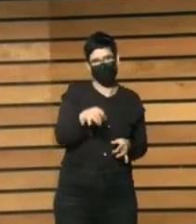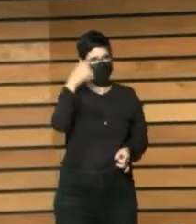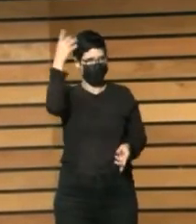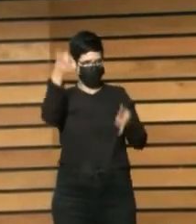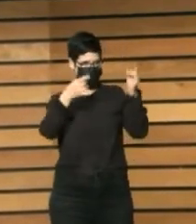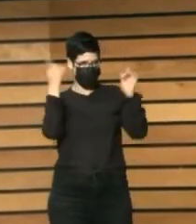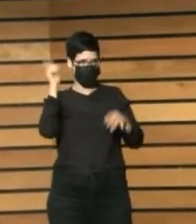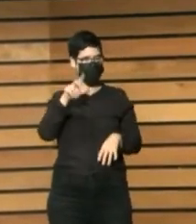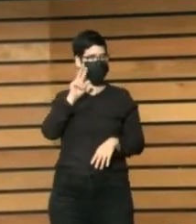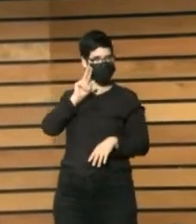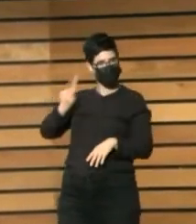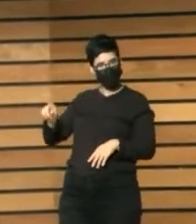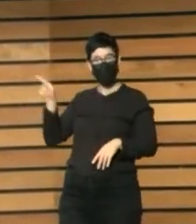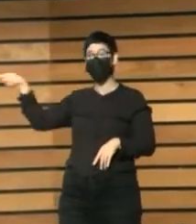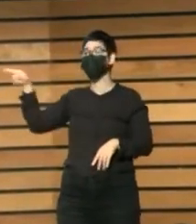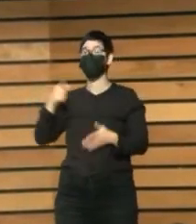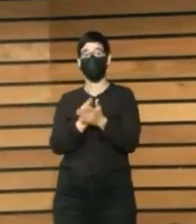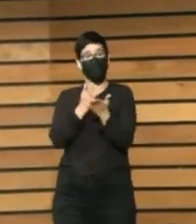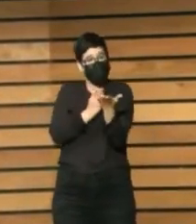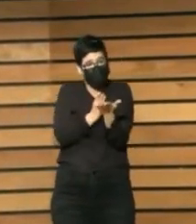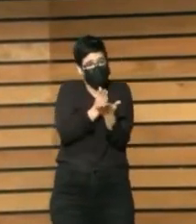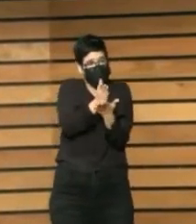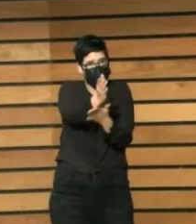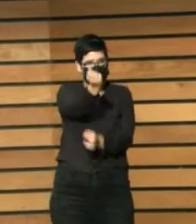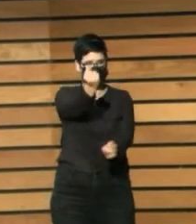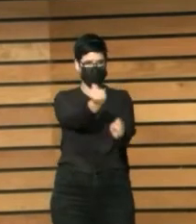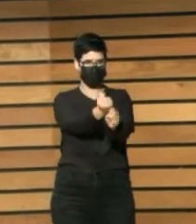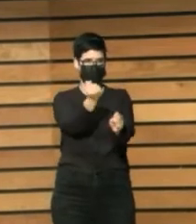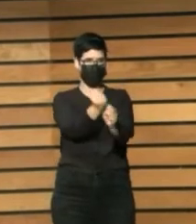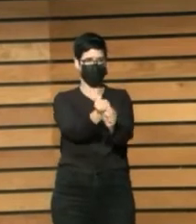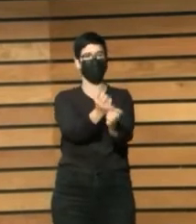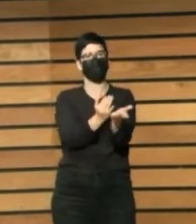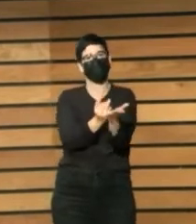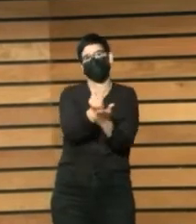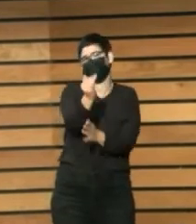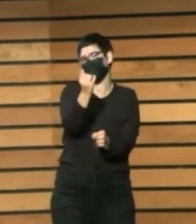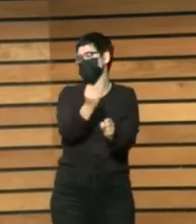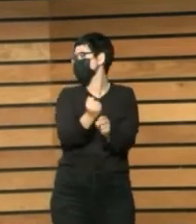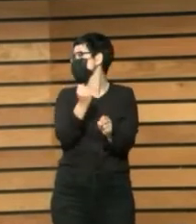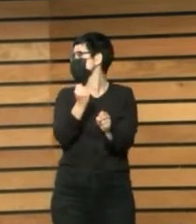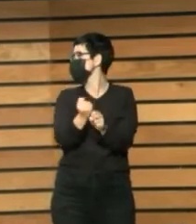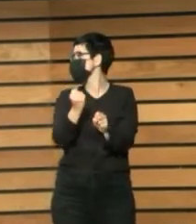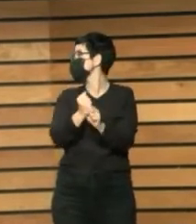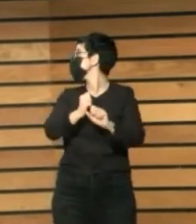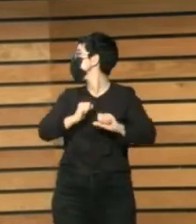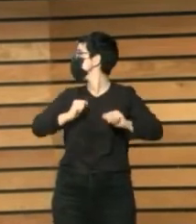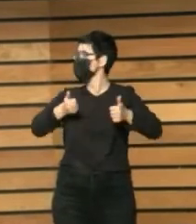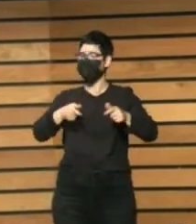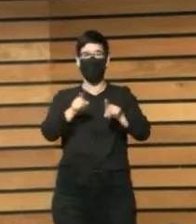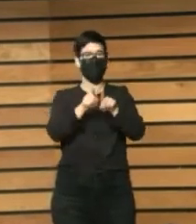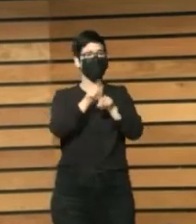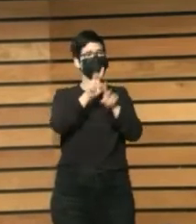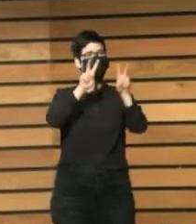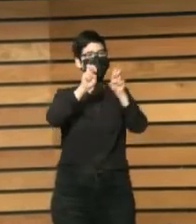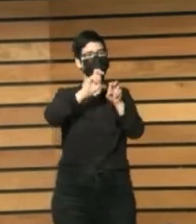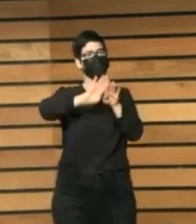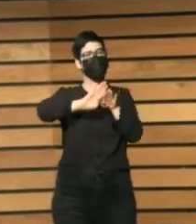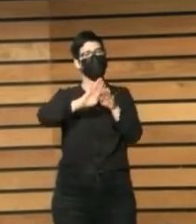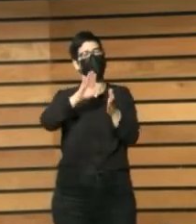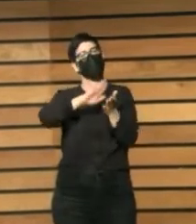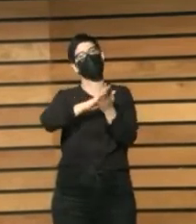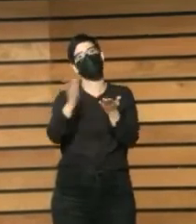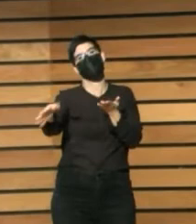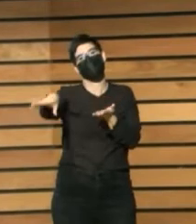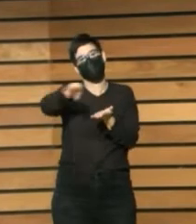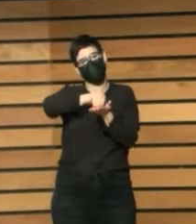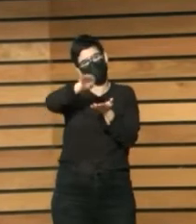Esta es una línea de trabajo que también hemos iniciado, que es la editorialización de determinados documentos